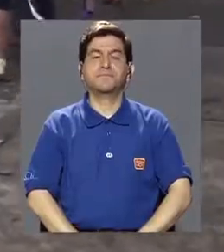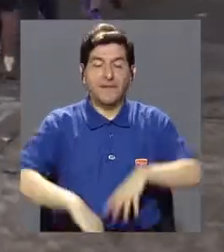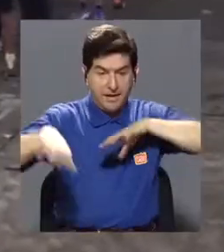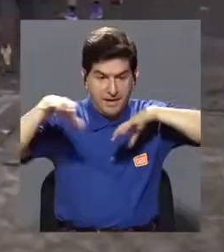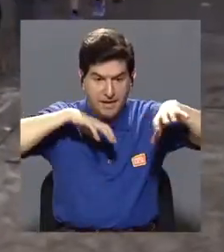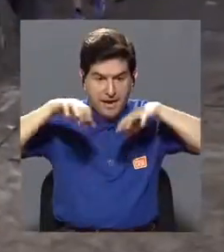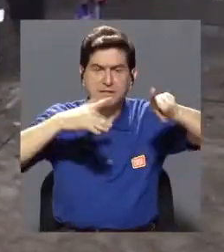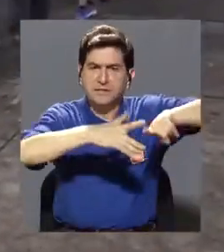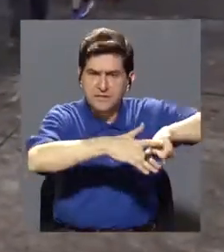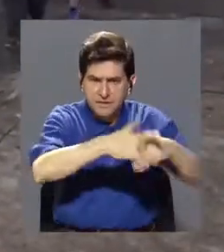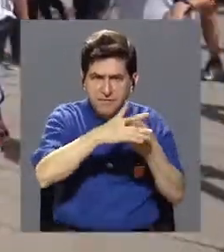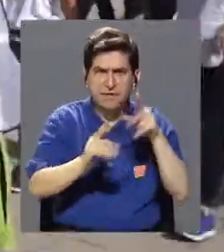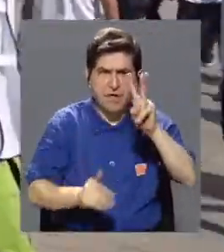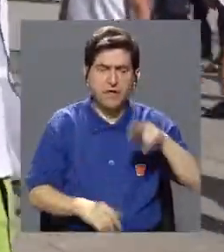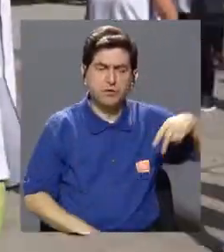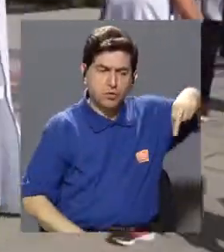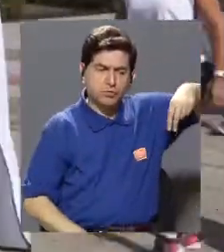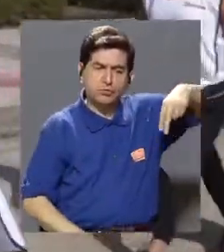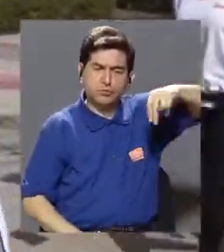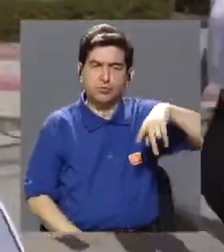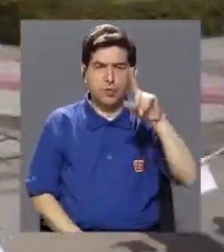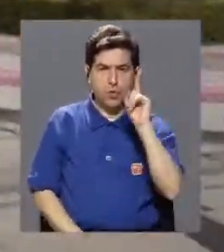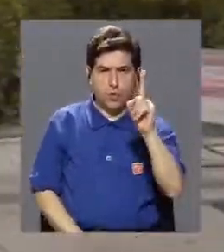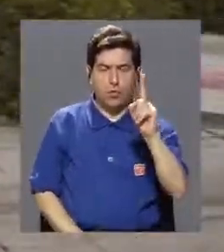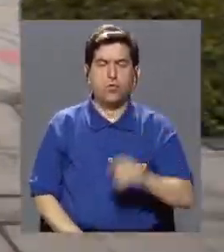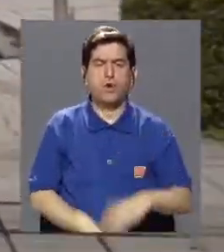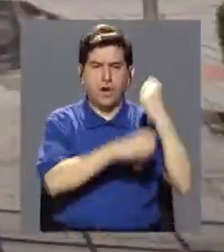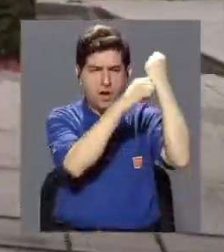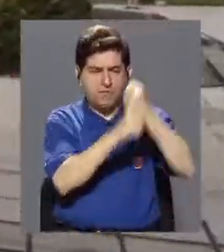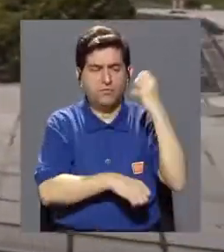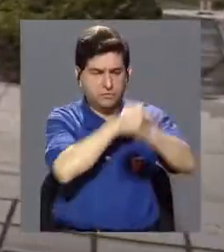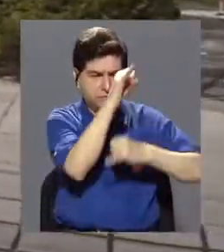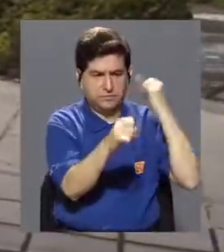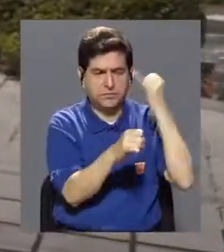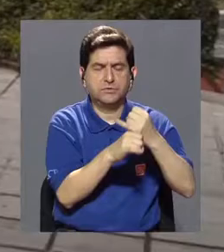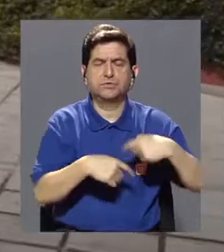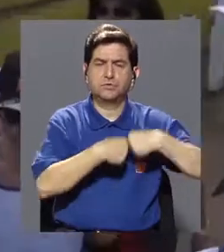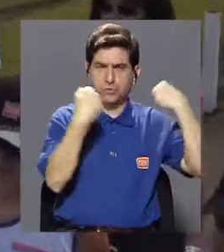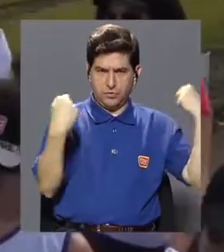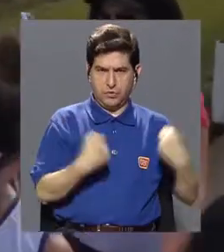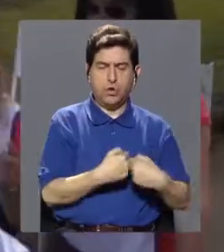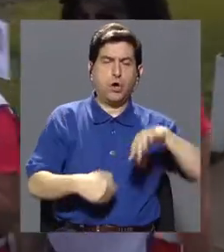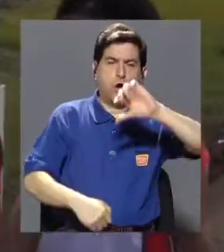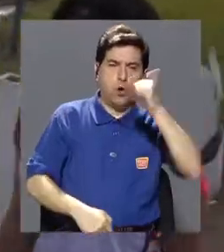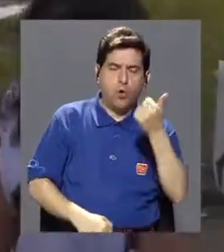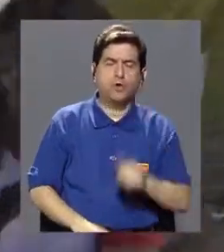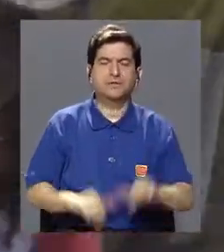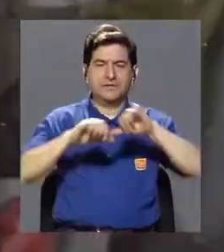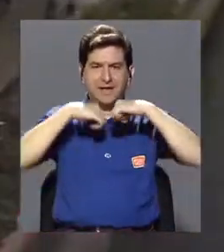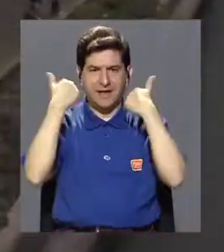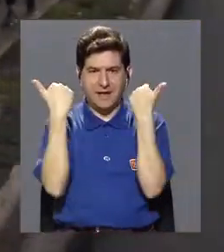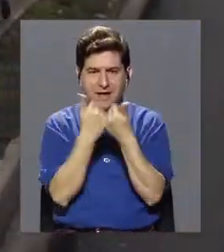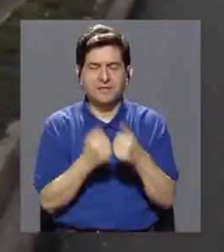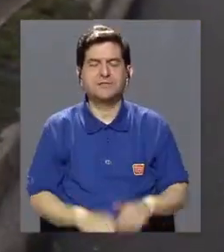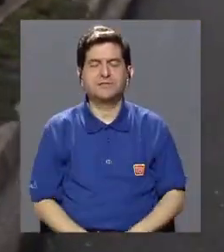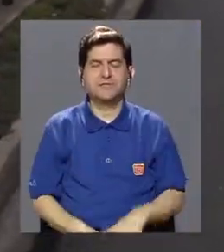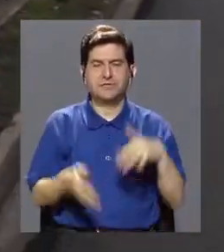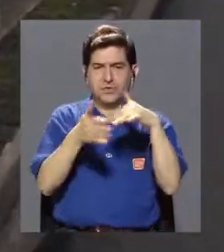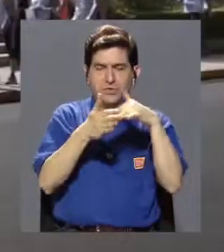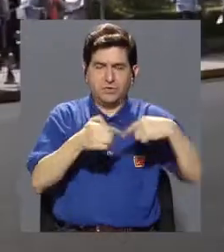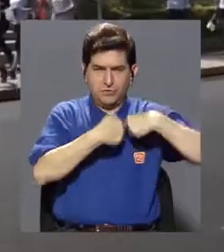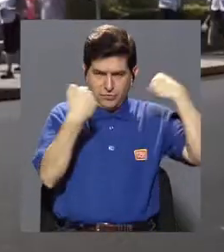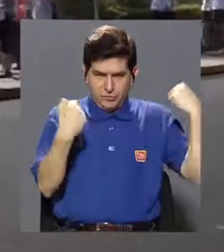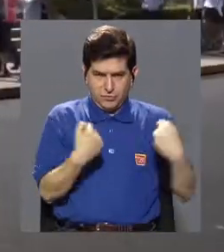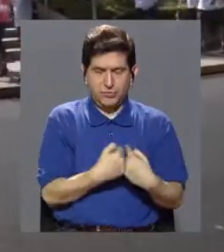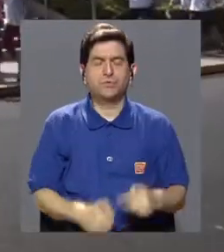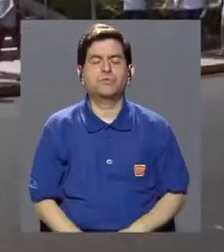La actividad dio inicio con dos caminatas, una de la Fundación Internacional del Corazón y otra de la Asociación de Cardiología,